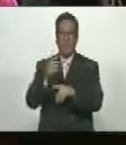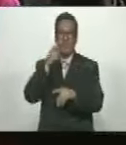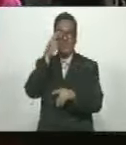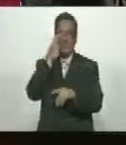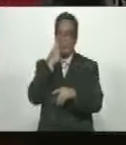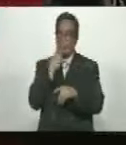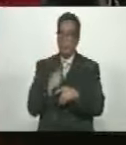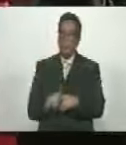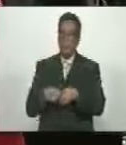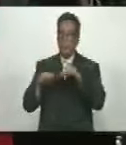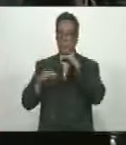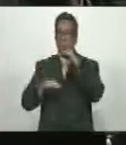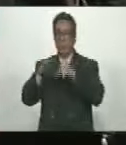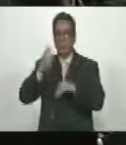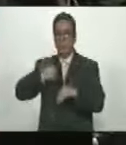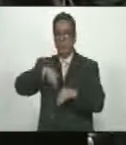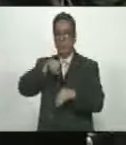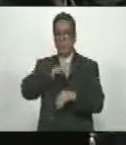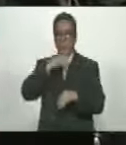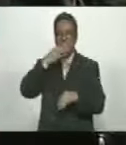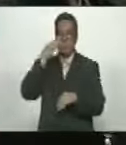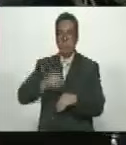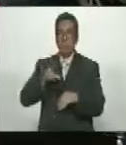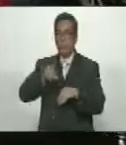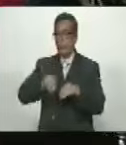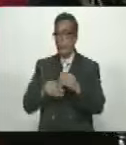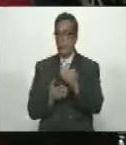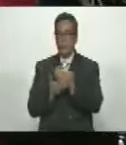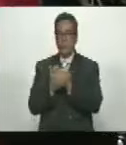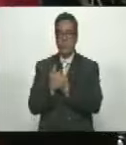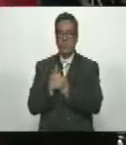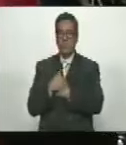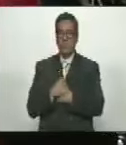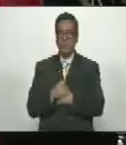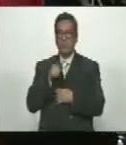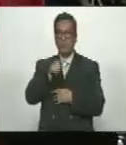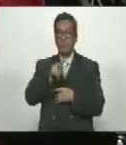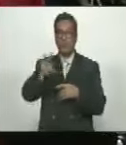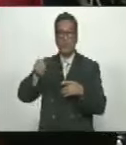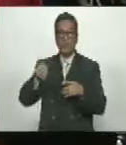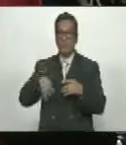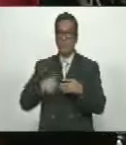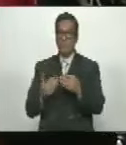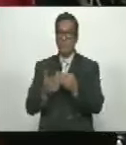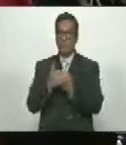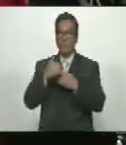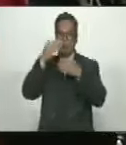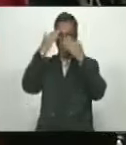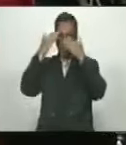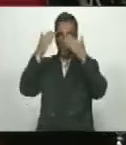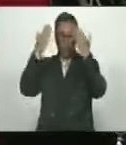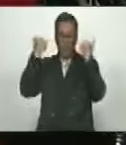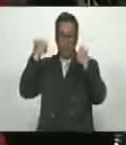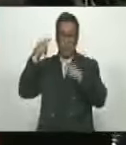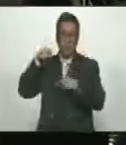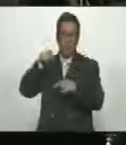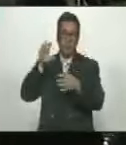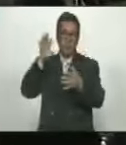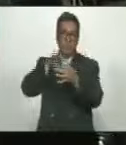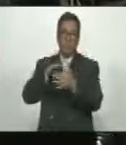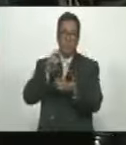pobreza y la desigualdad de nuestro país. Esa la realidad no lo podemos ocultar ustedes no pueden ocultar el pasado del cual fueron parte